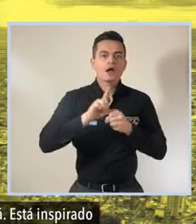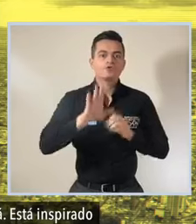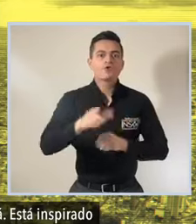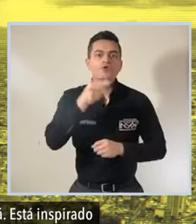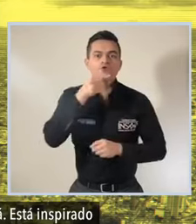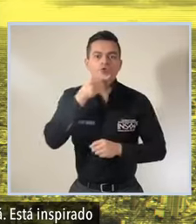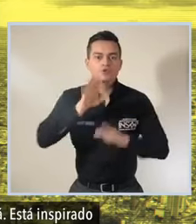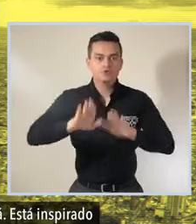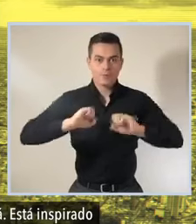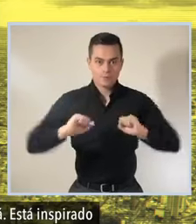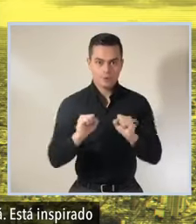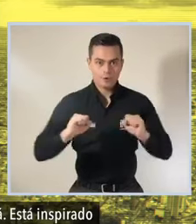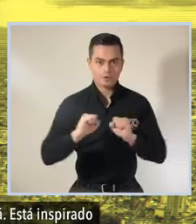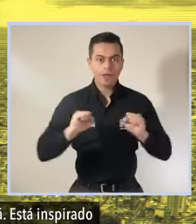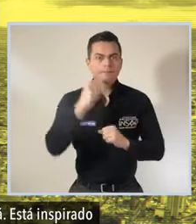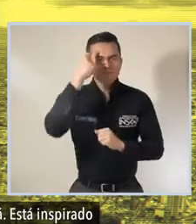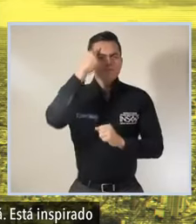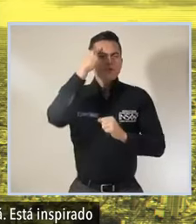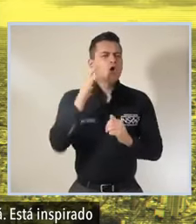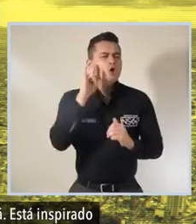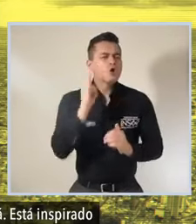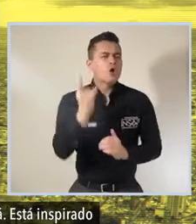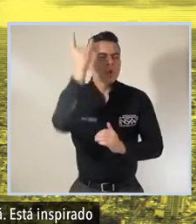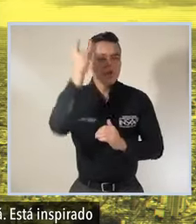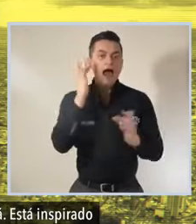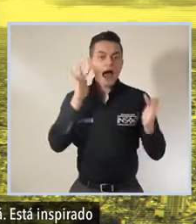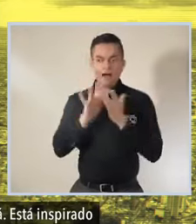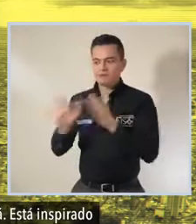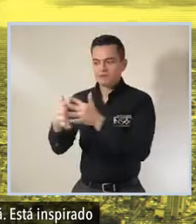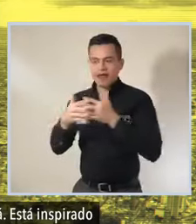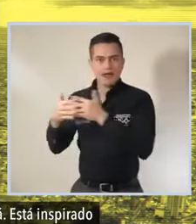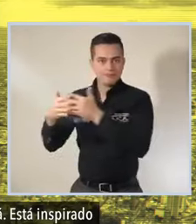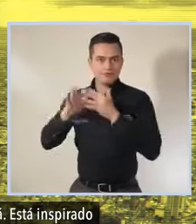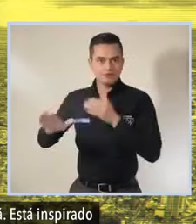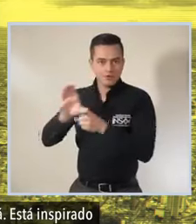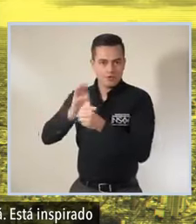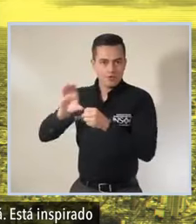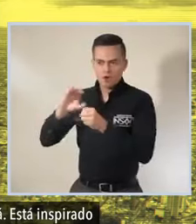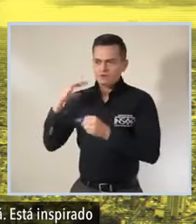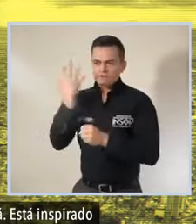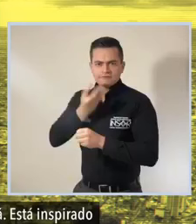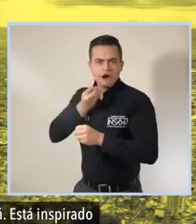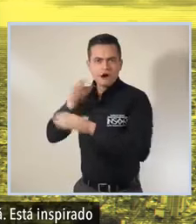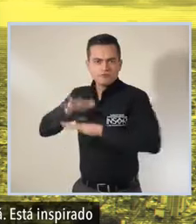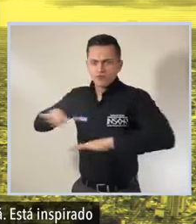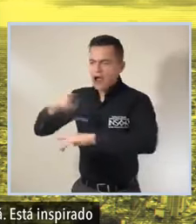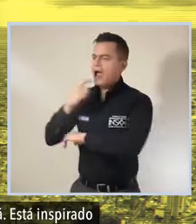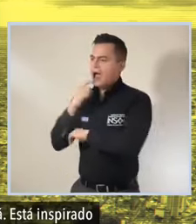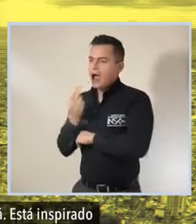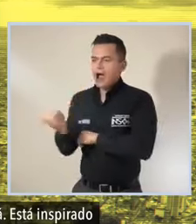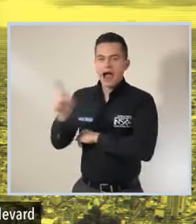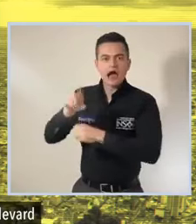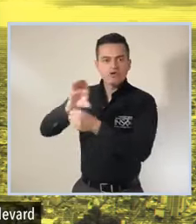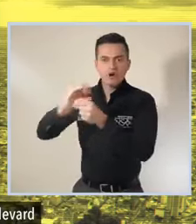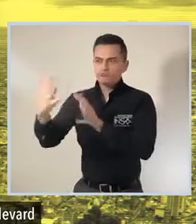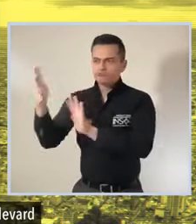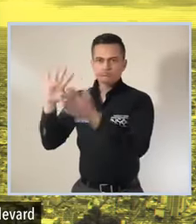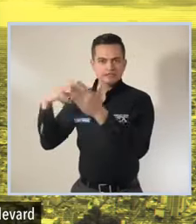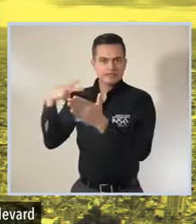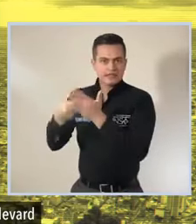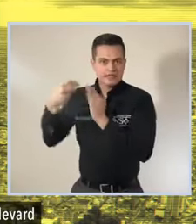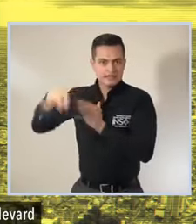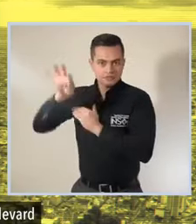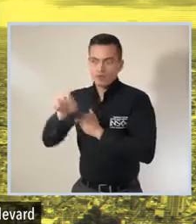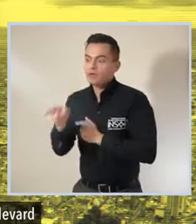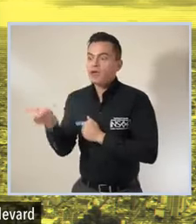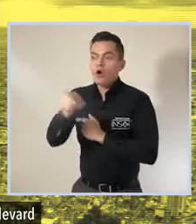Teusaquillo de Bogotá está inspirado en las ideas de Beautiful City norteamericano las